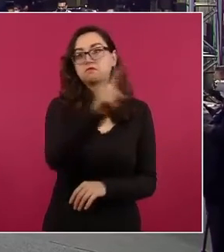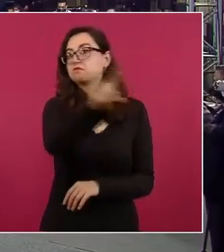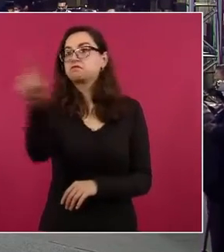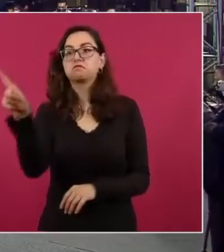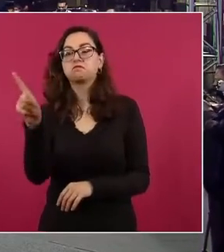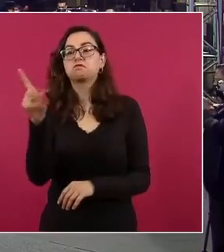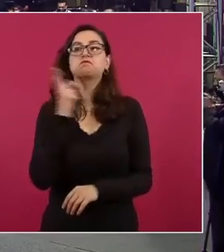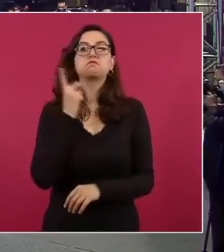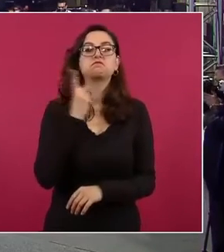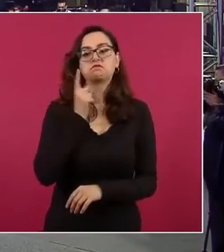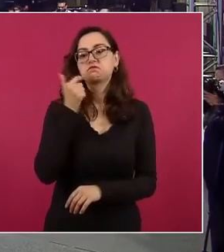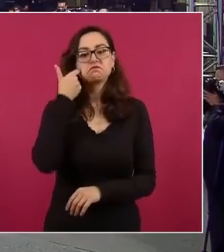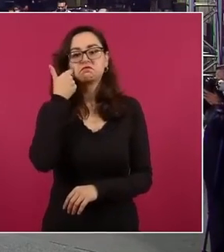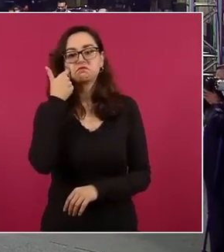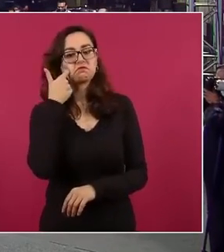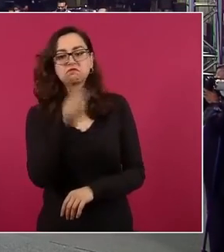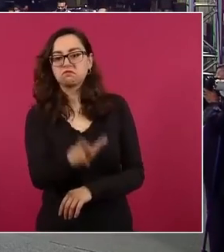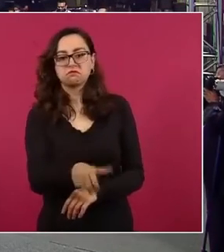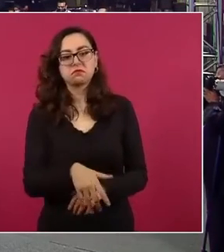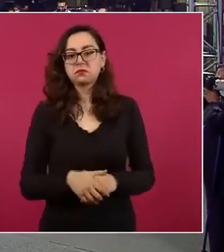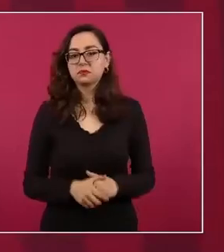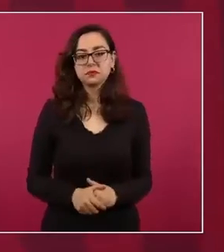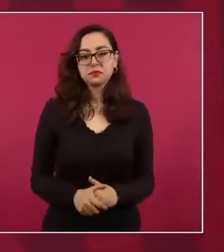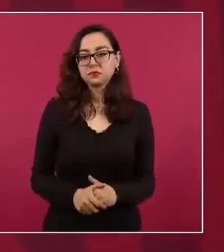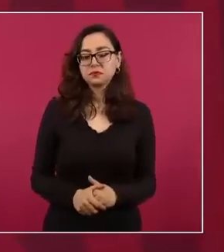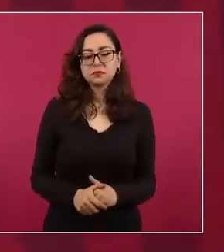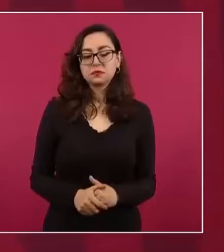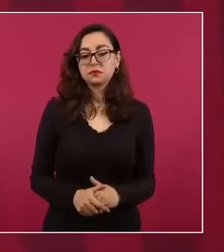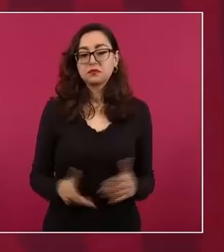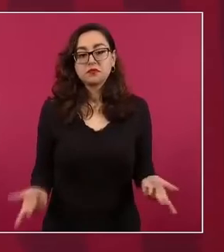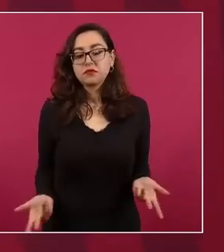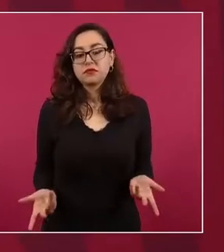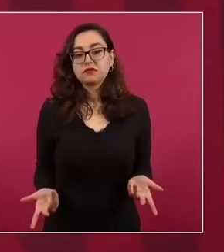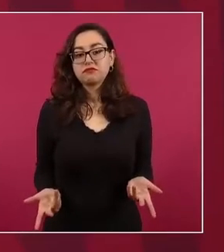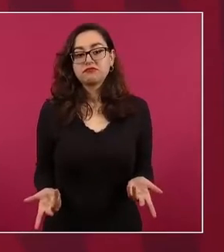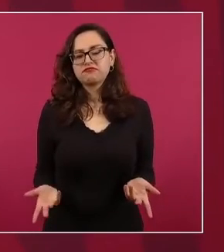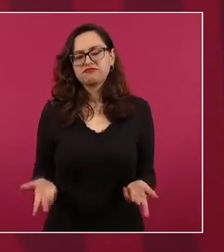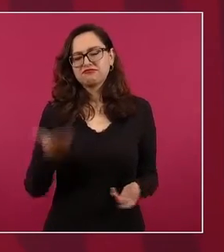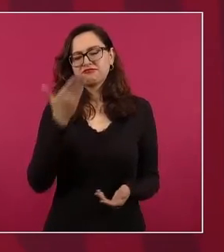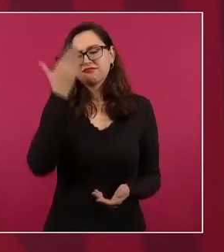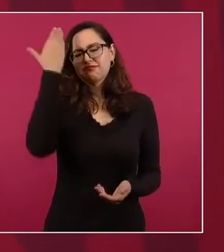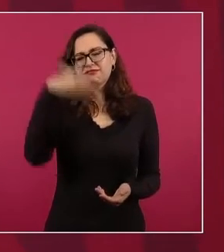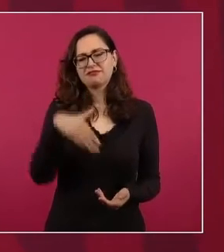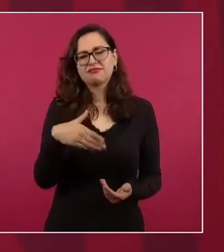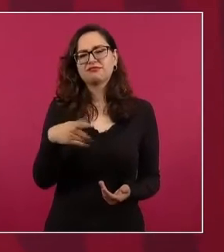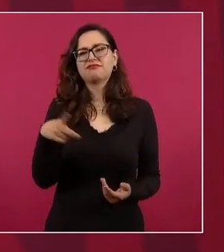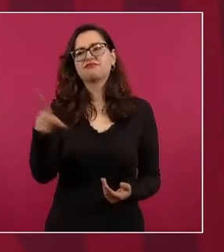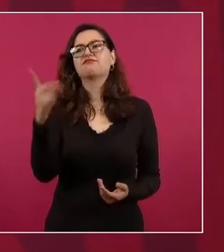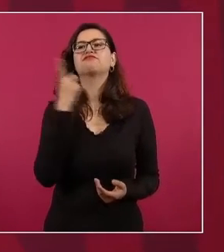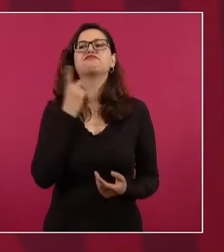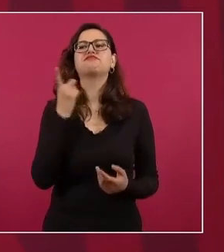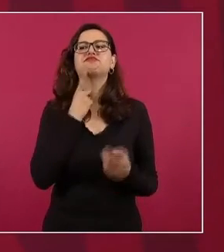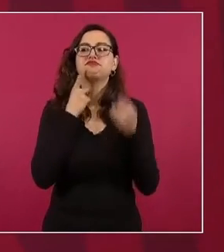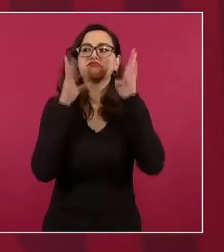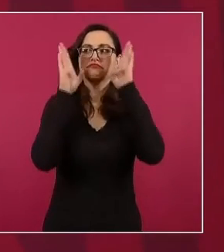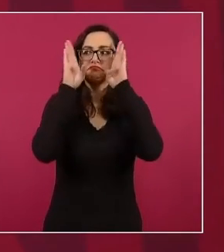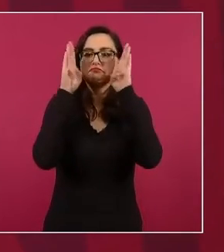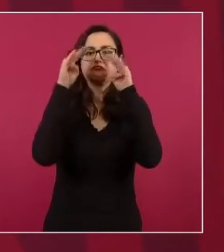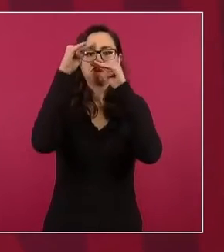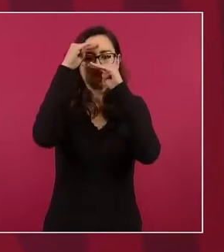de los conservadores que no quieren